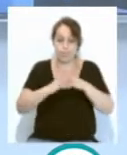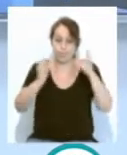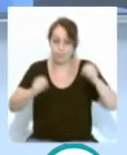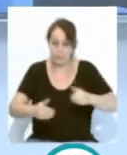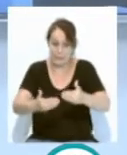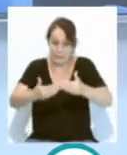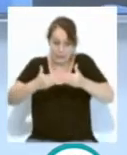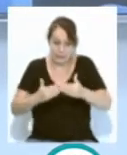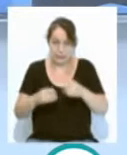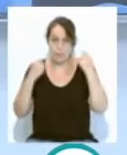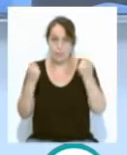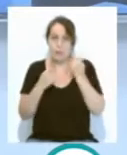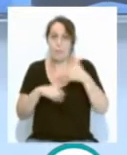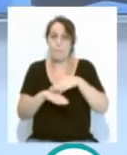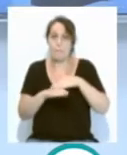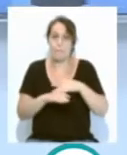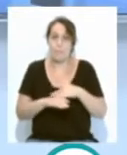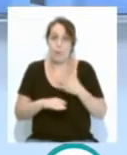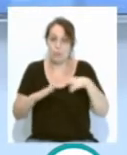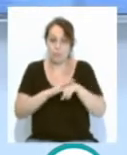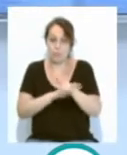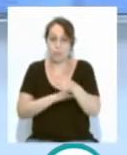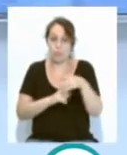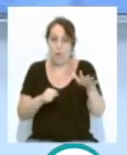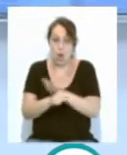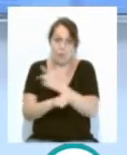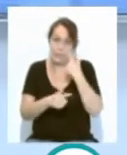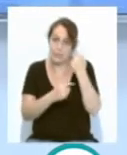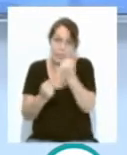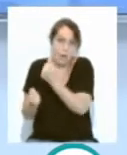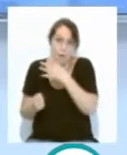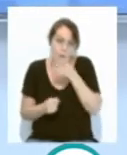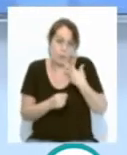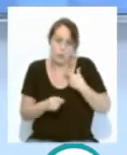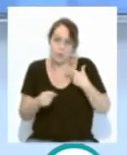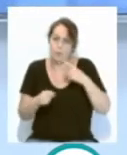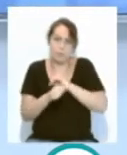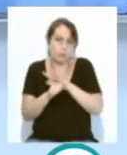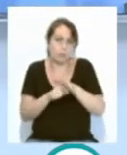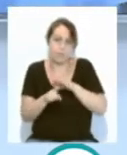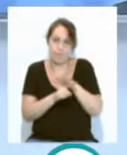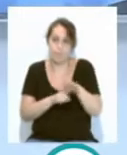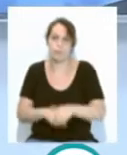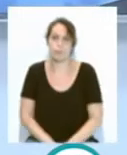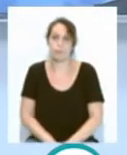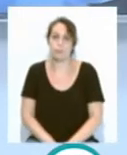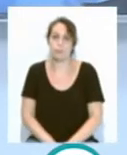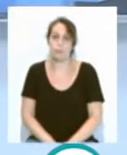adelanto de la campaña para tratar de aumentar la cobertura sanitaria ante el escenario de pandemia originado por el coronavirus.